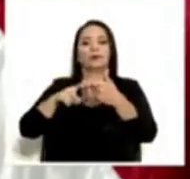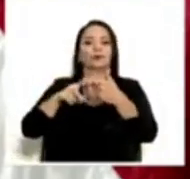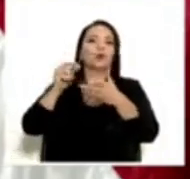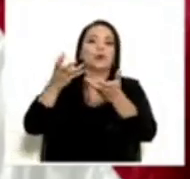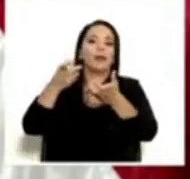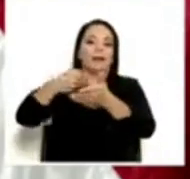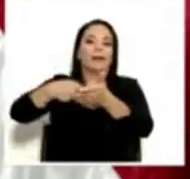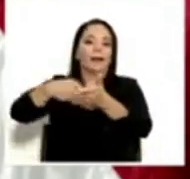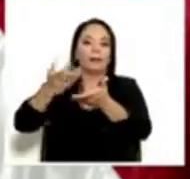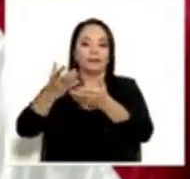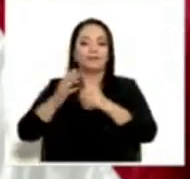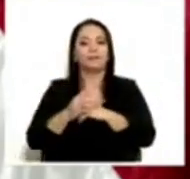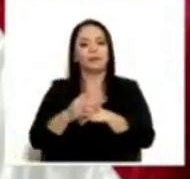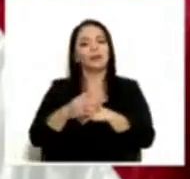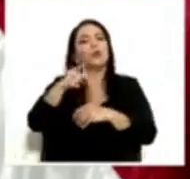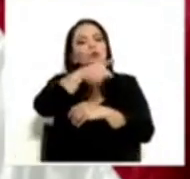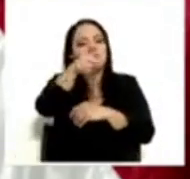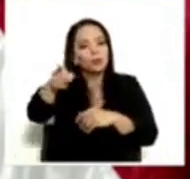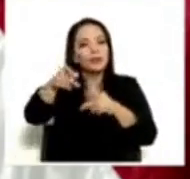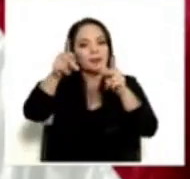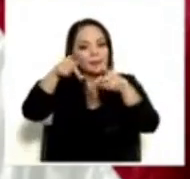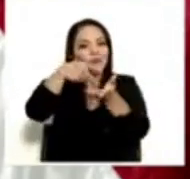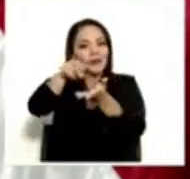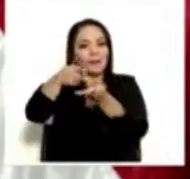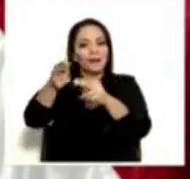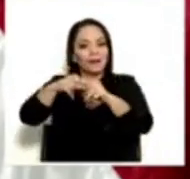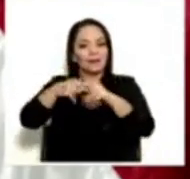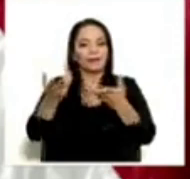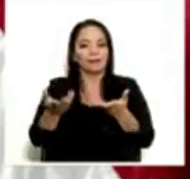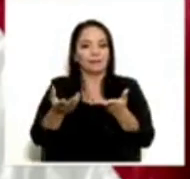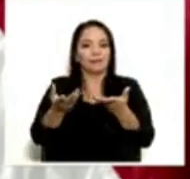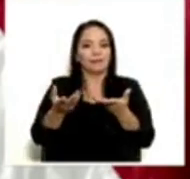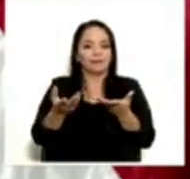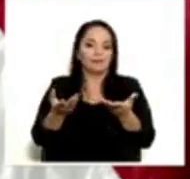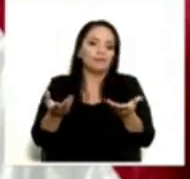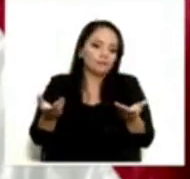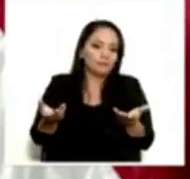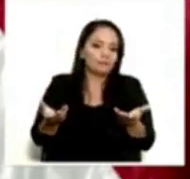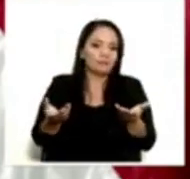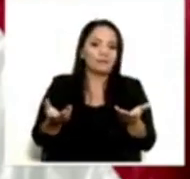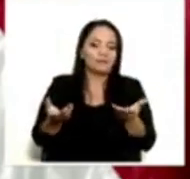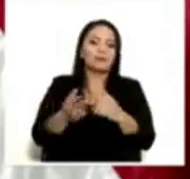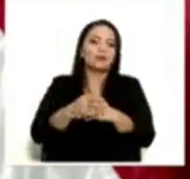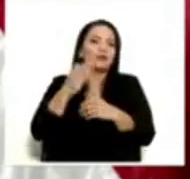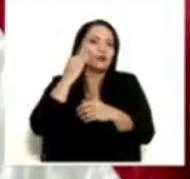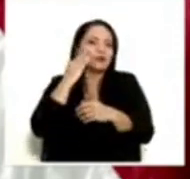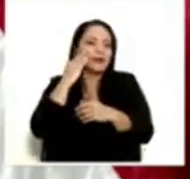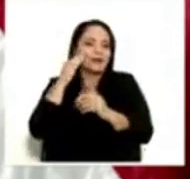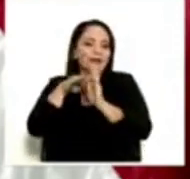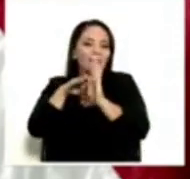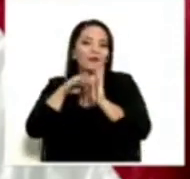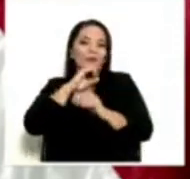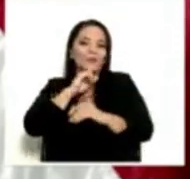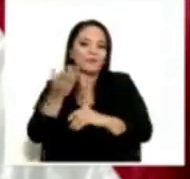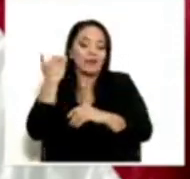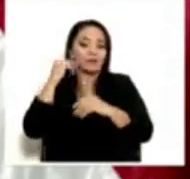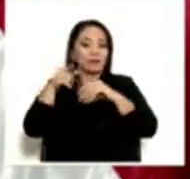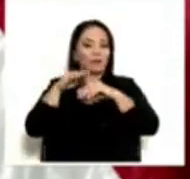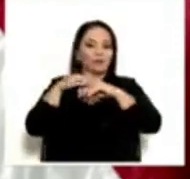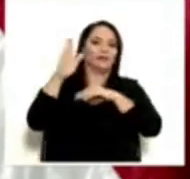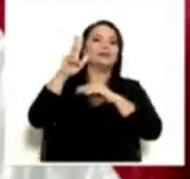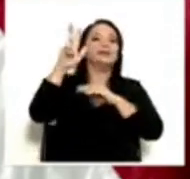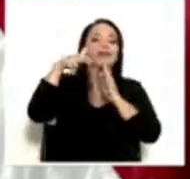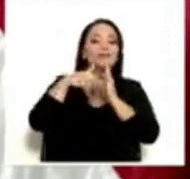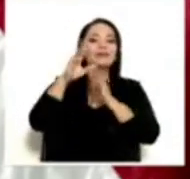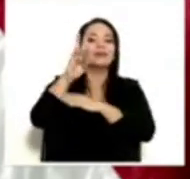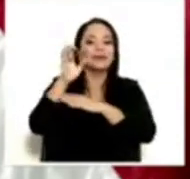contribuyente, señora contribuyente, datos viejos, pero eso debe haber aumentado más bien, 3.600